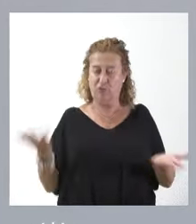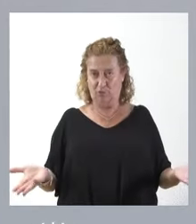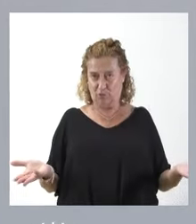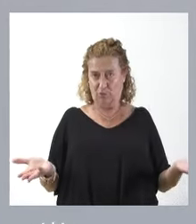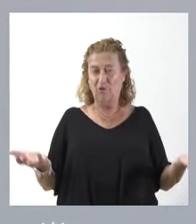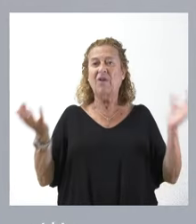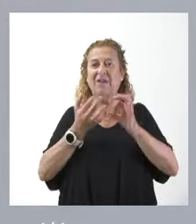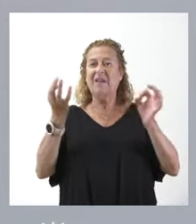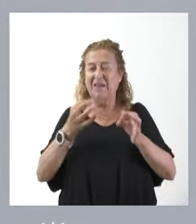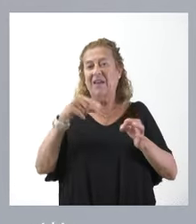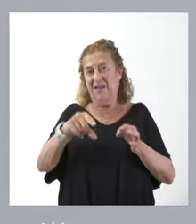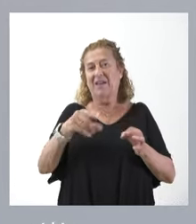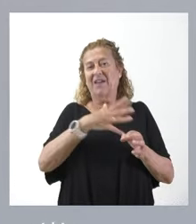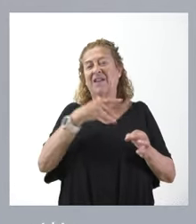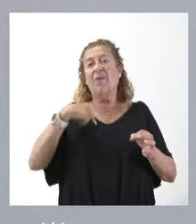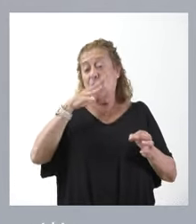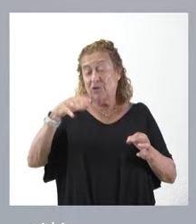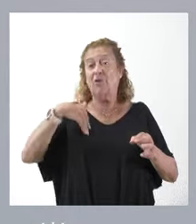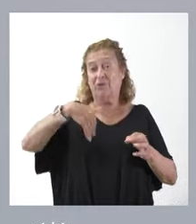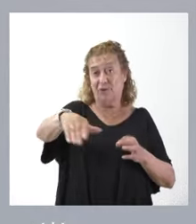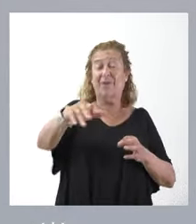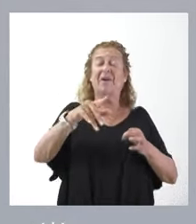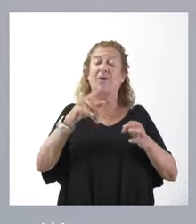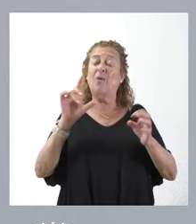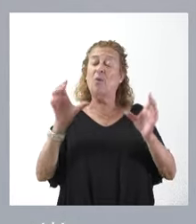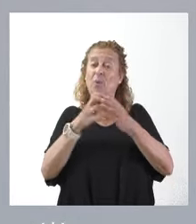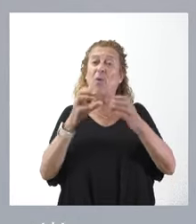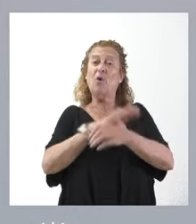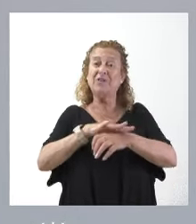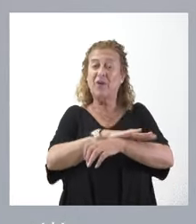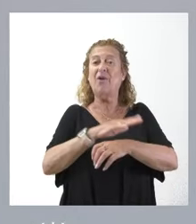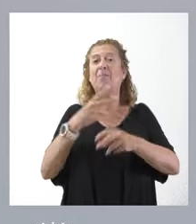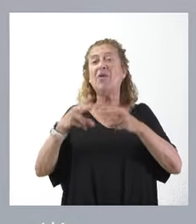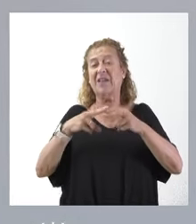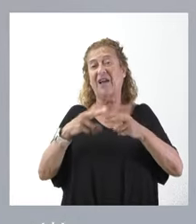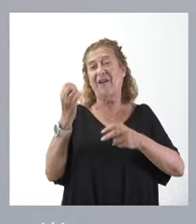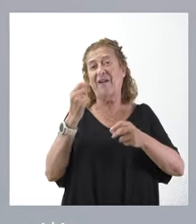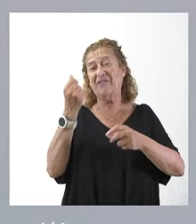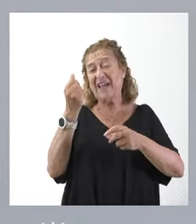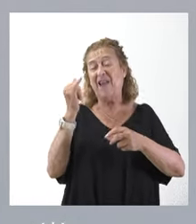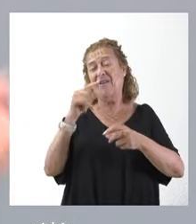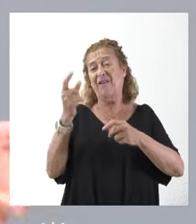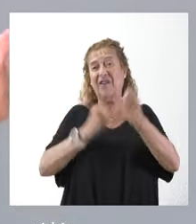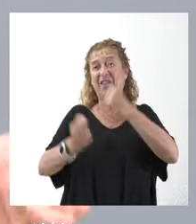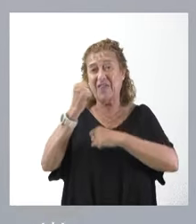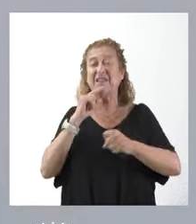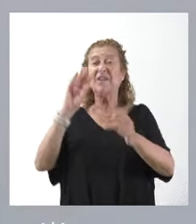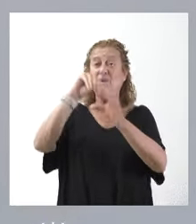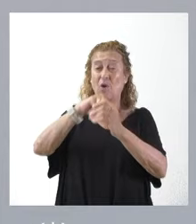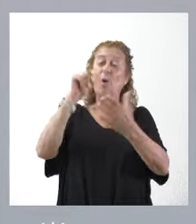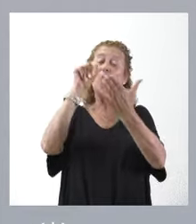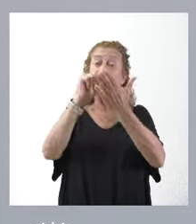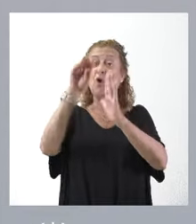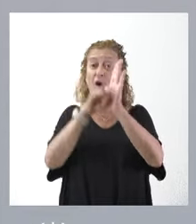precisamente ese Consejo de Política Fiscal y Financiera. A raíz de la petición de varias comunidades autónomas se incluyó en el punto de orden del día